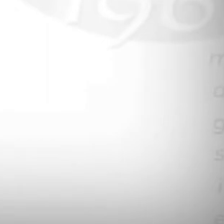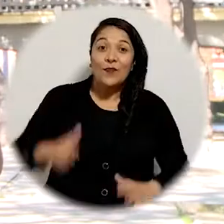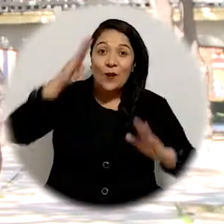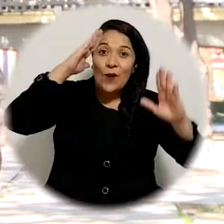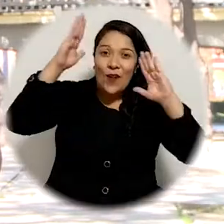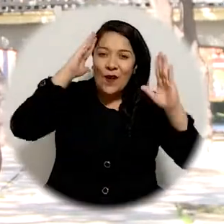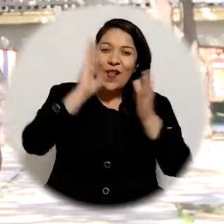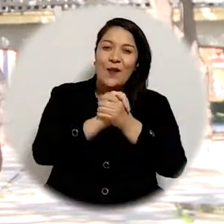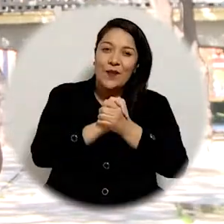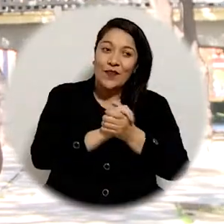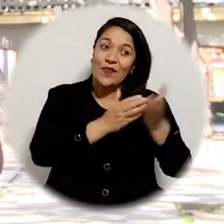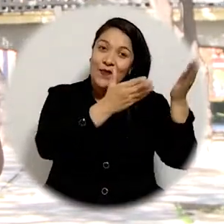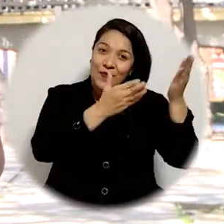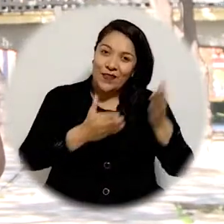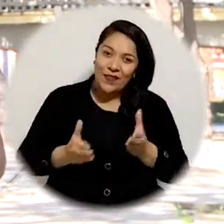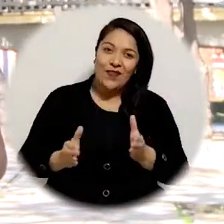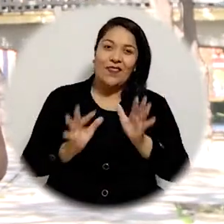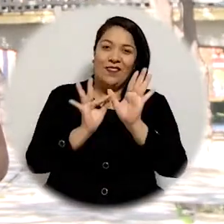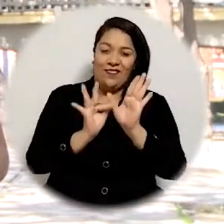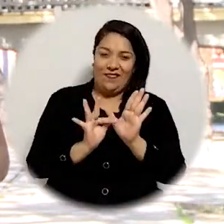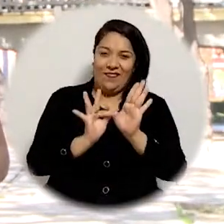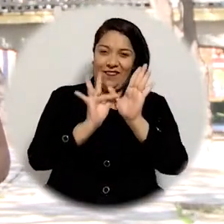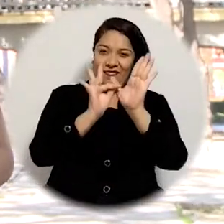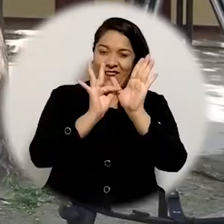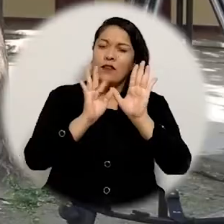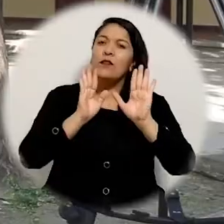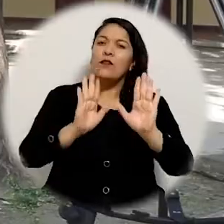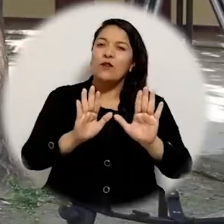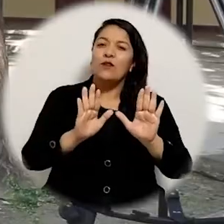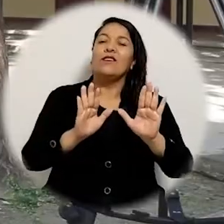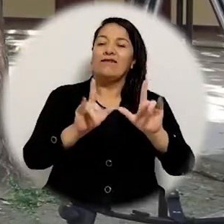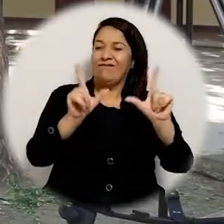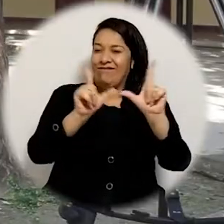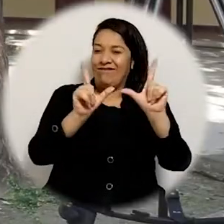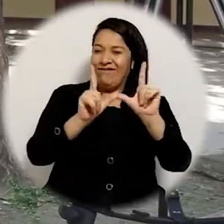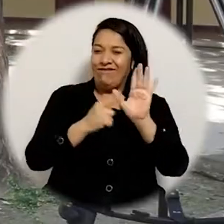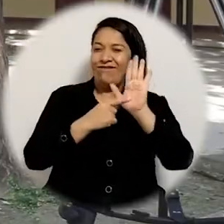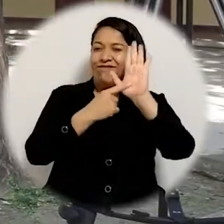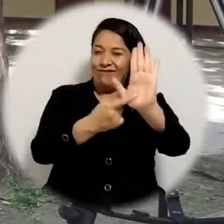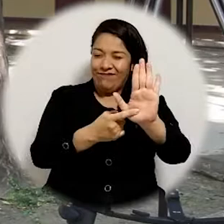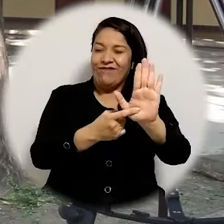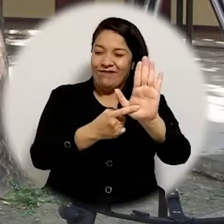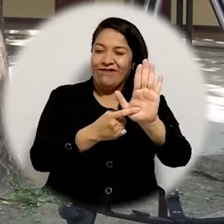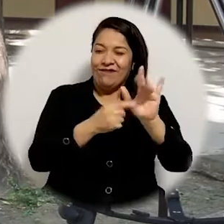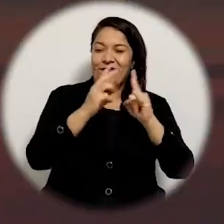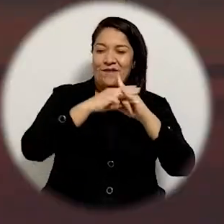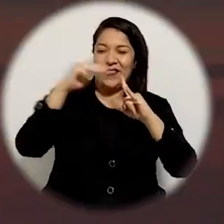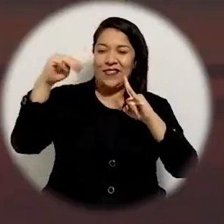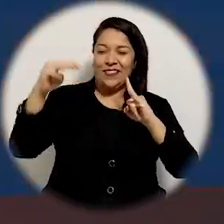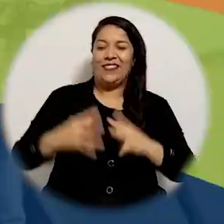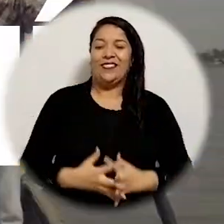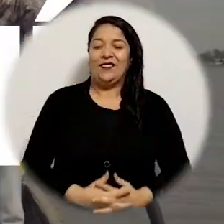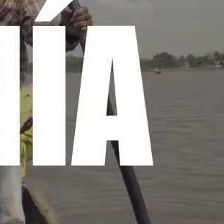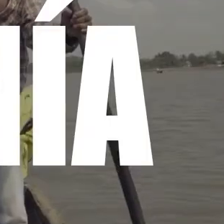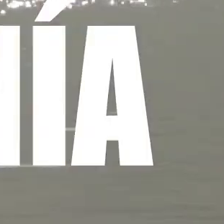qué tal amigos sean todos bienvenidos a el campus tv programa institucional de la universidad del magdalena